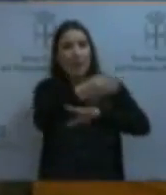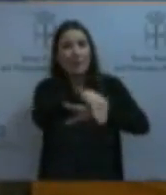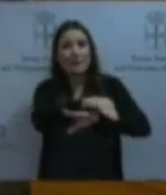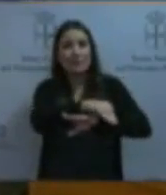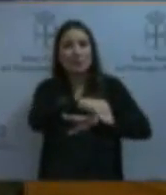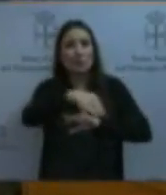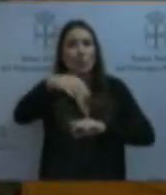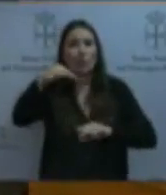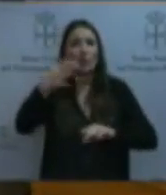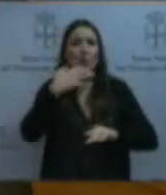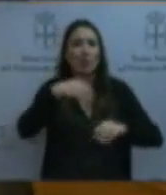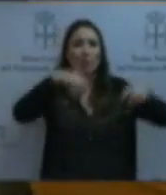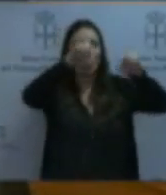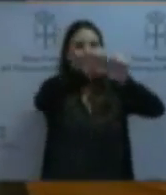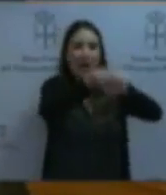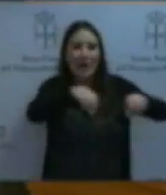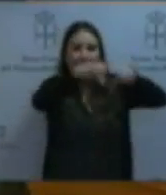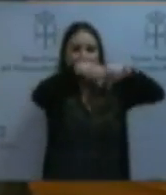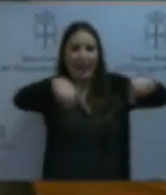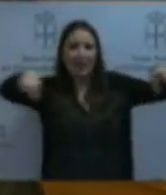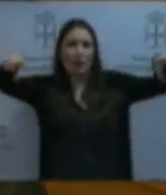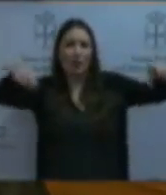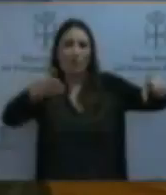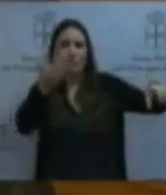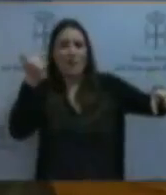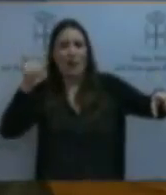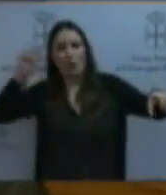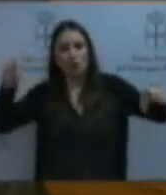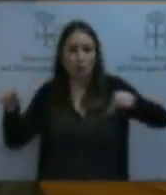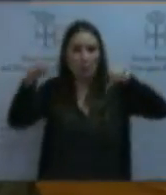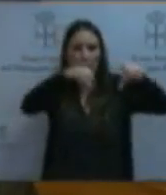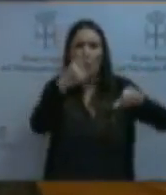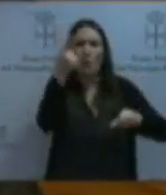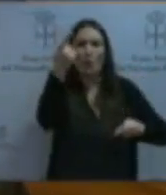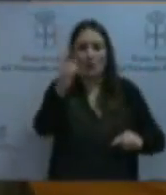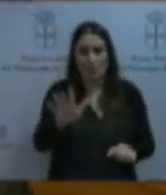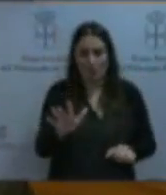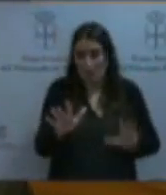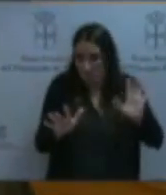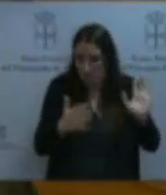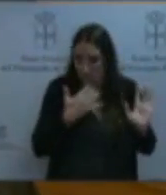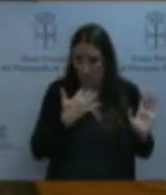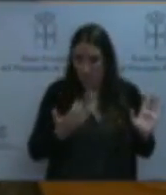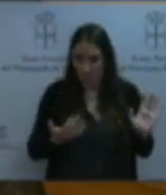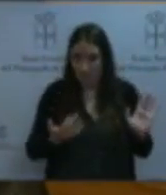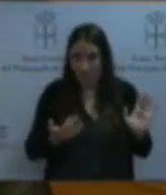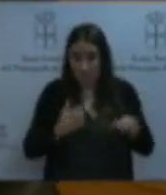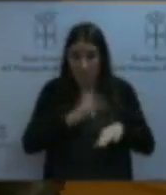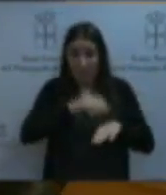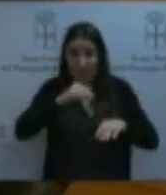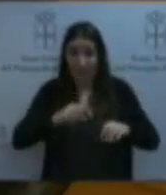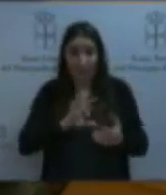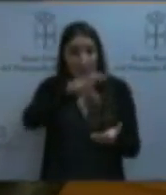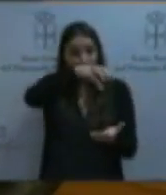de canalones una vez. Para este edificio se estima un